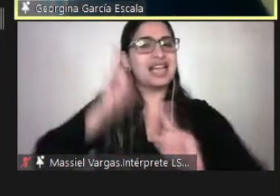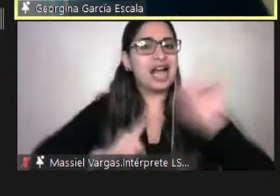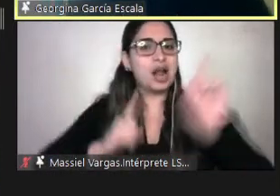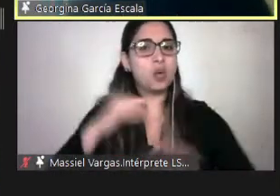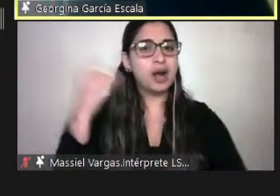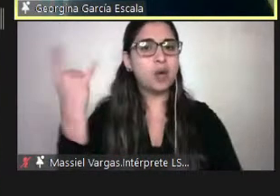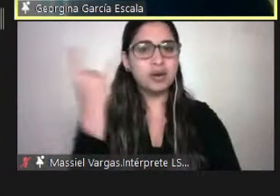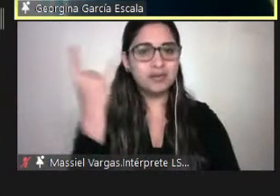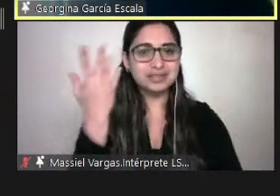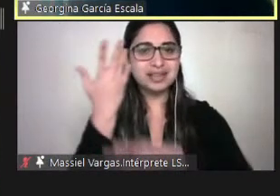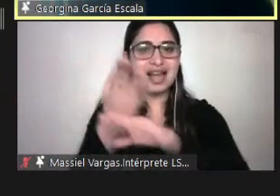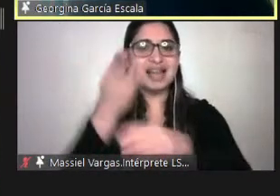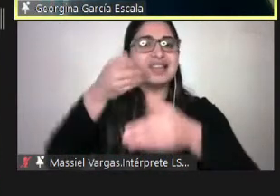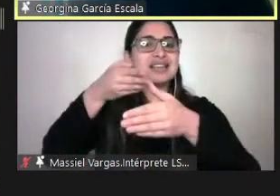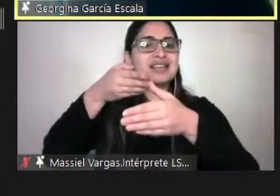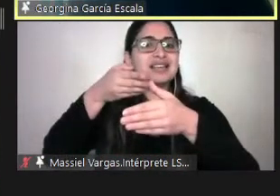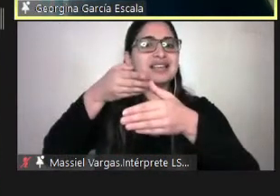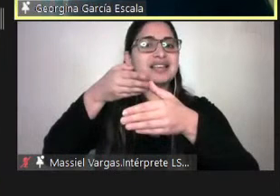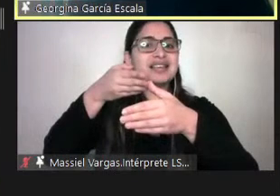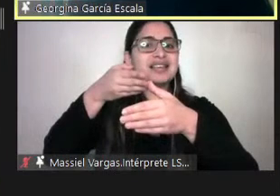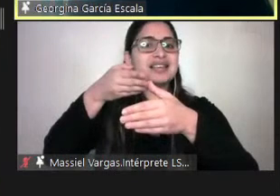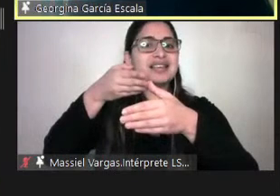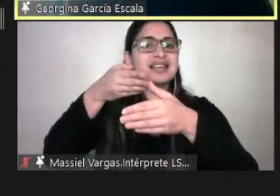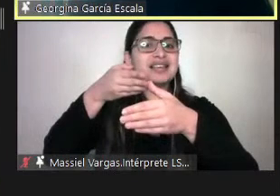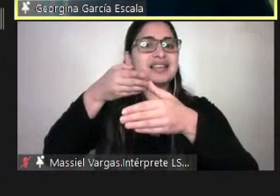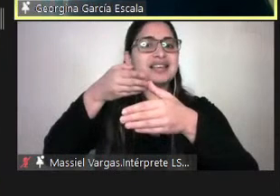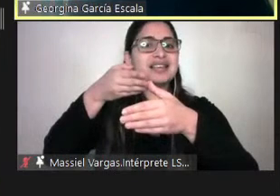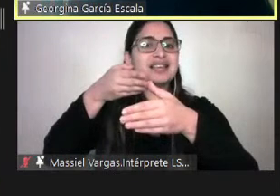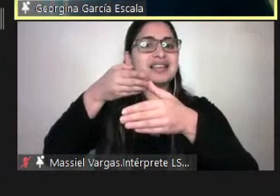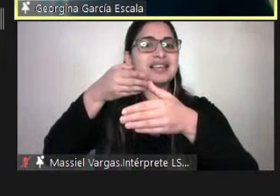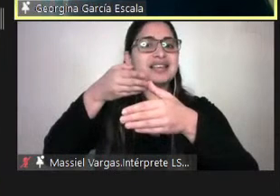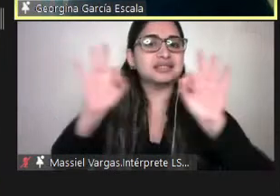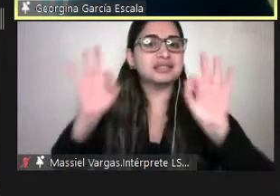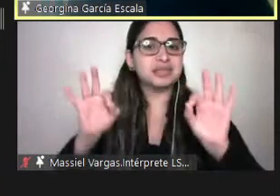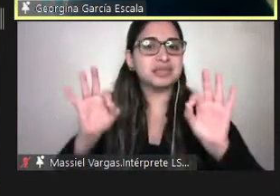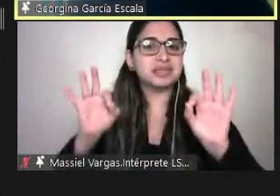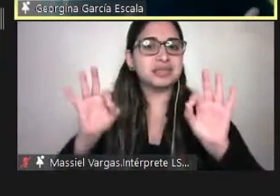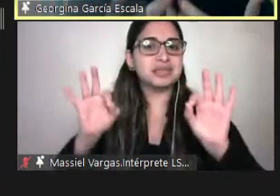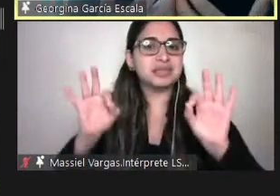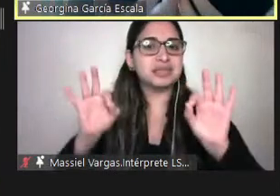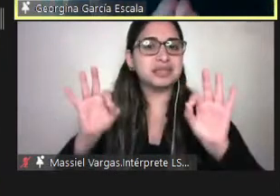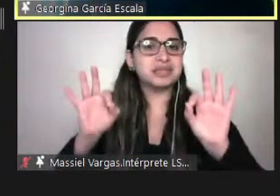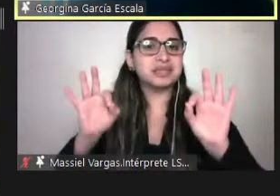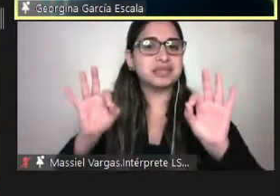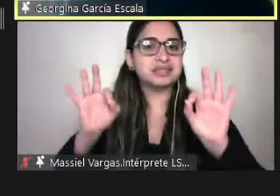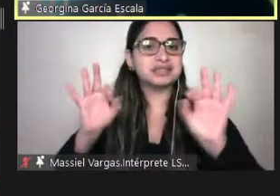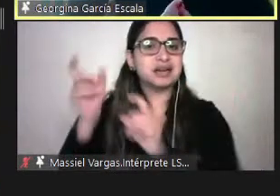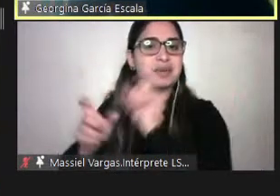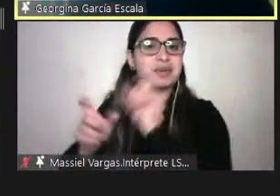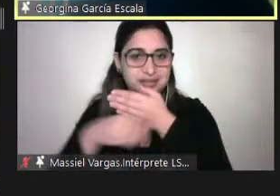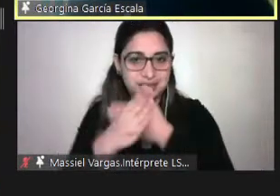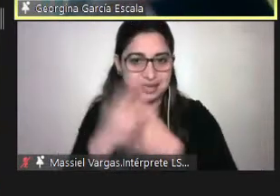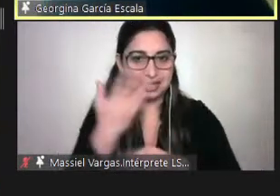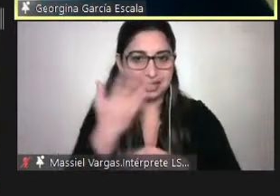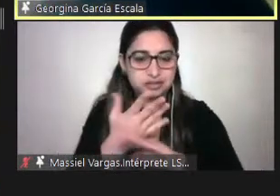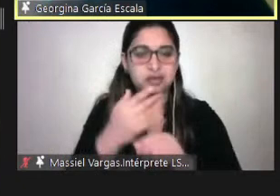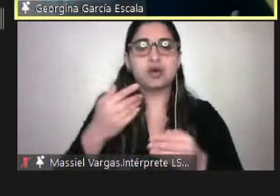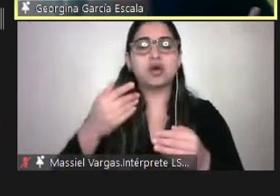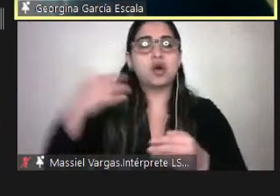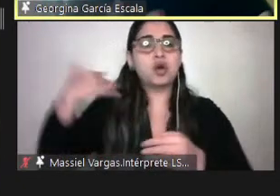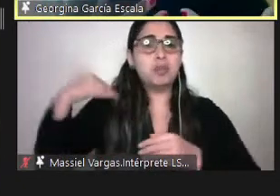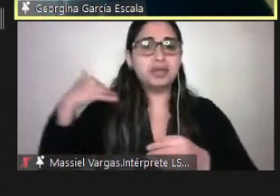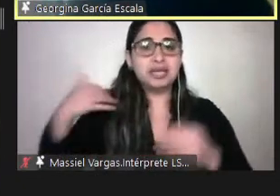ingreso especial para estudiantes con discapacidad. Lo importante es que estamos trabajando en conjunto, compartiendo información, estrategia,